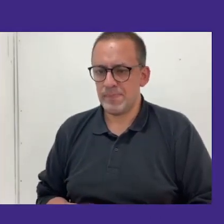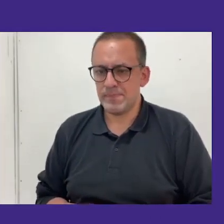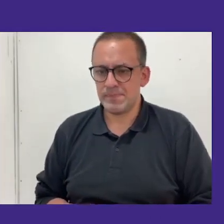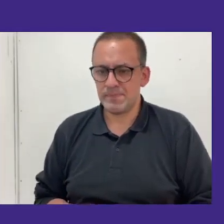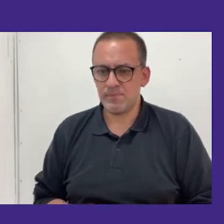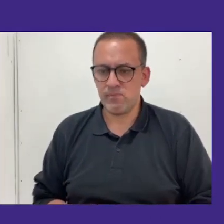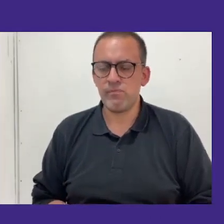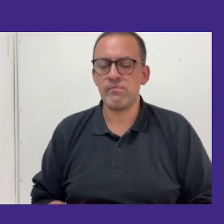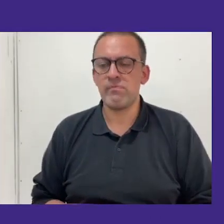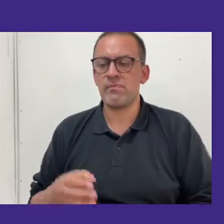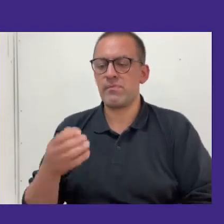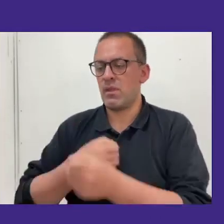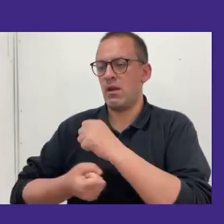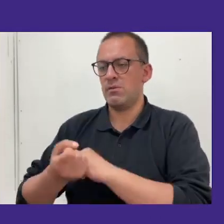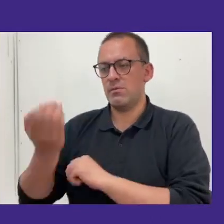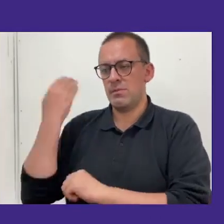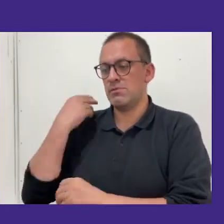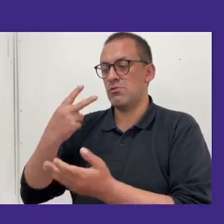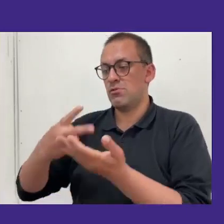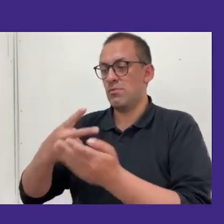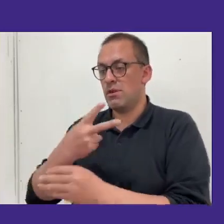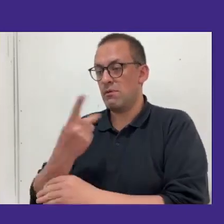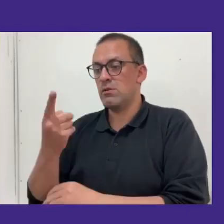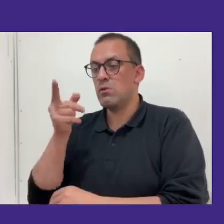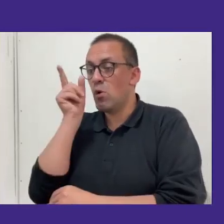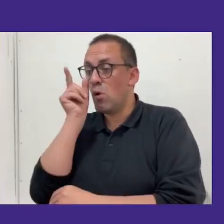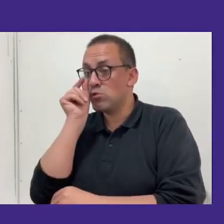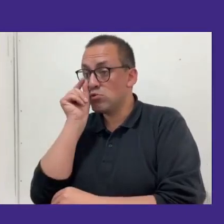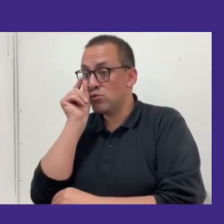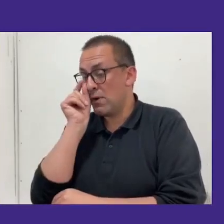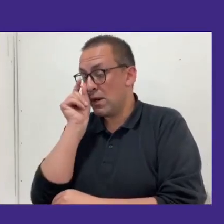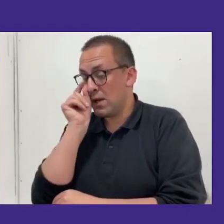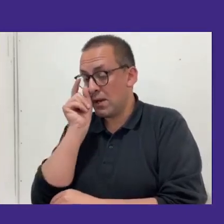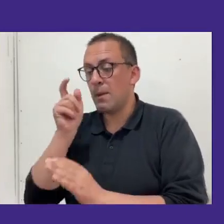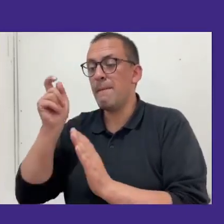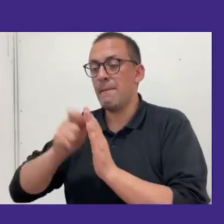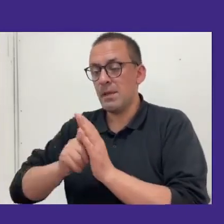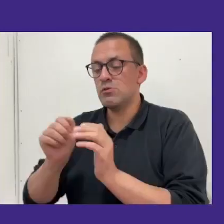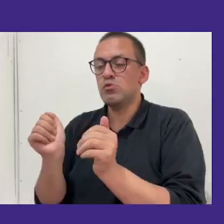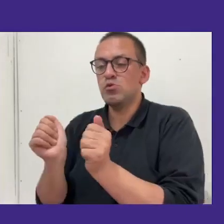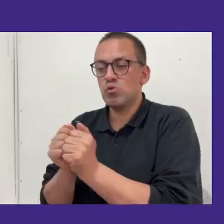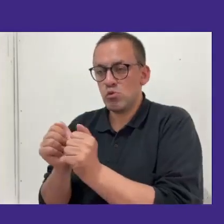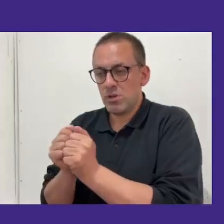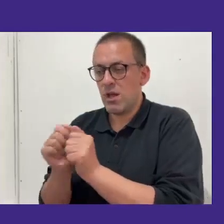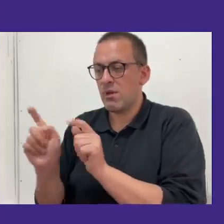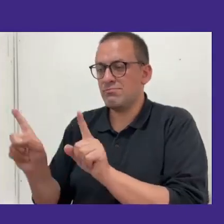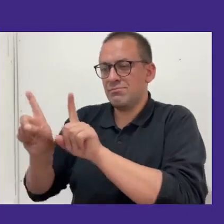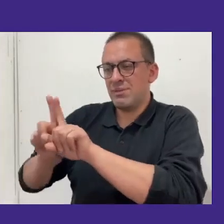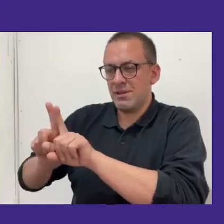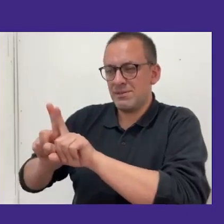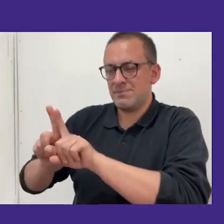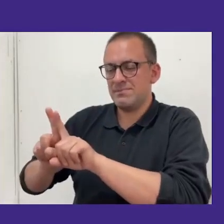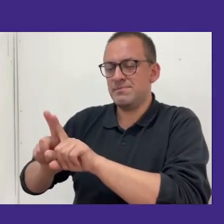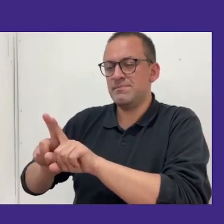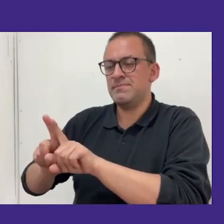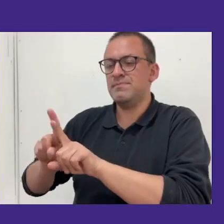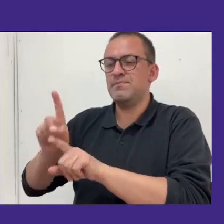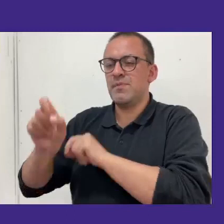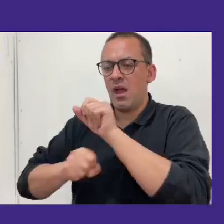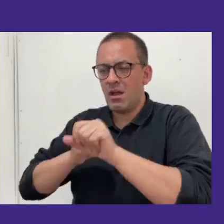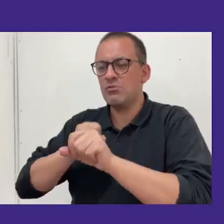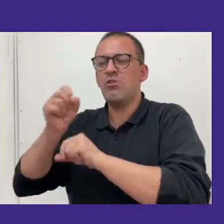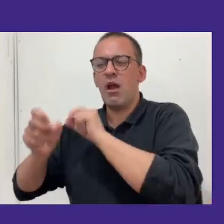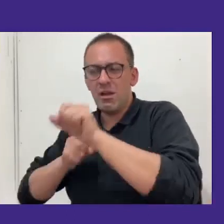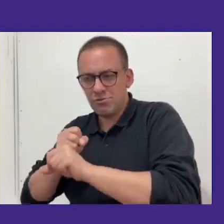El año pasado, 2021 en octubre, el mes de la tutoría de pares que se realiza anualmente